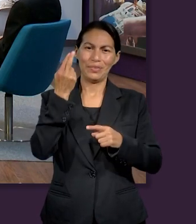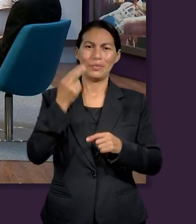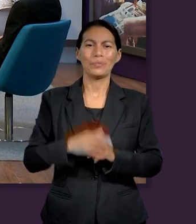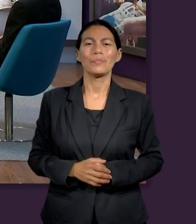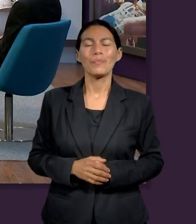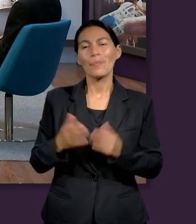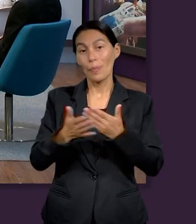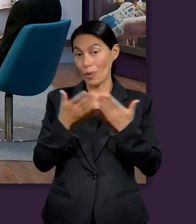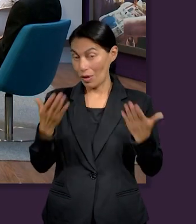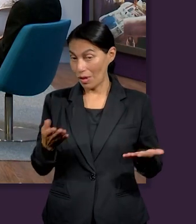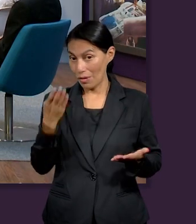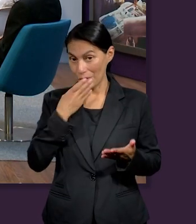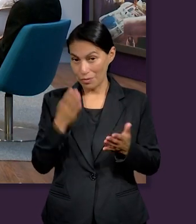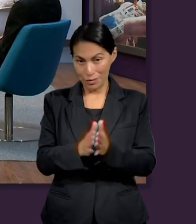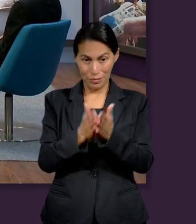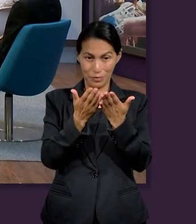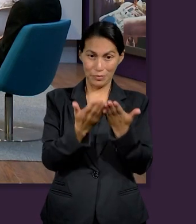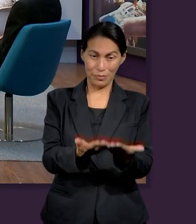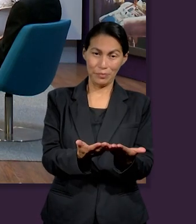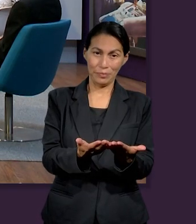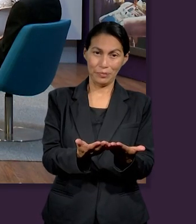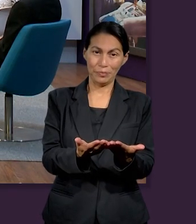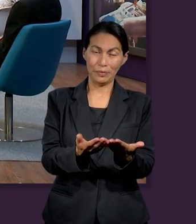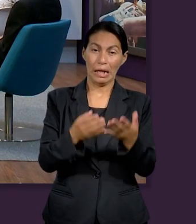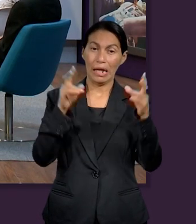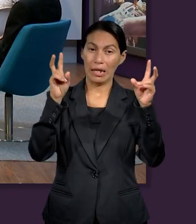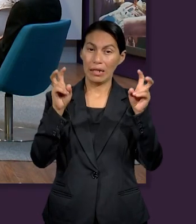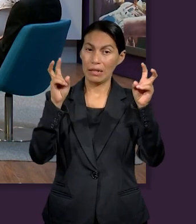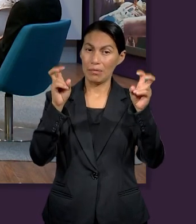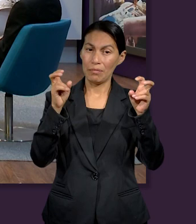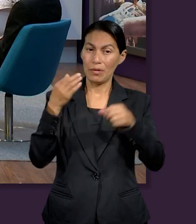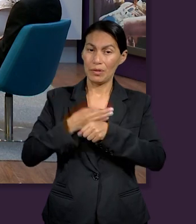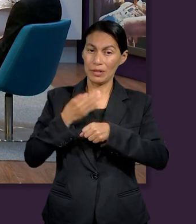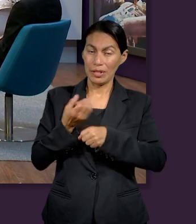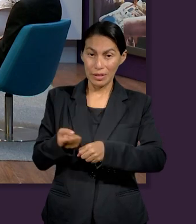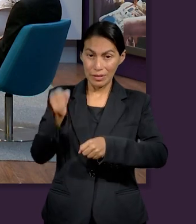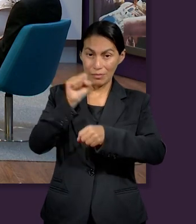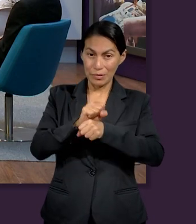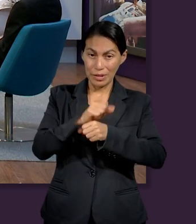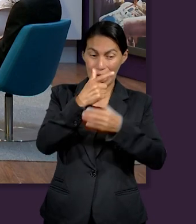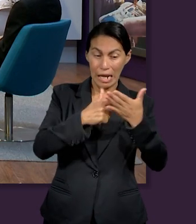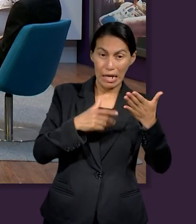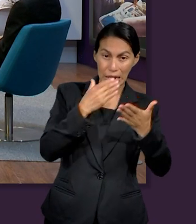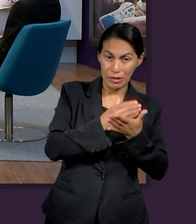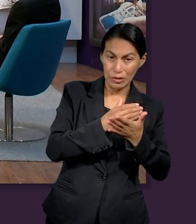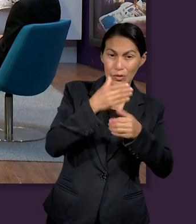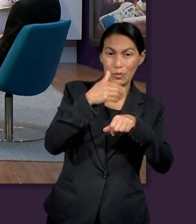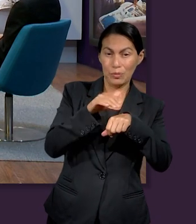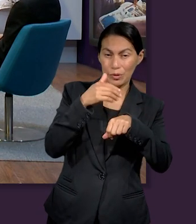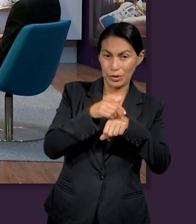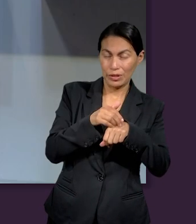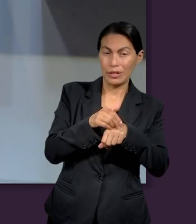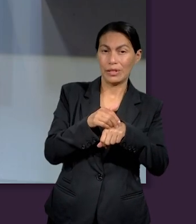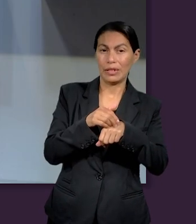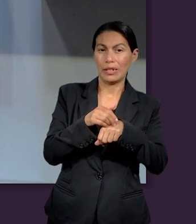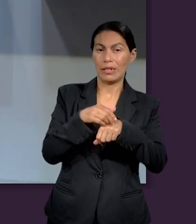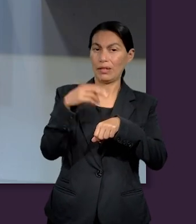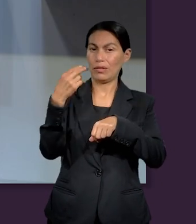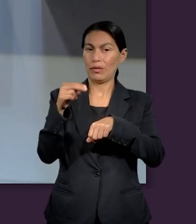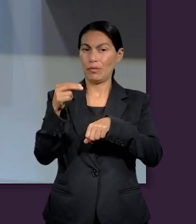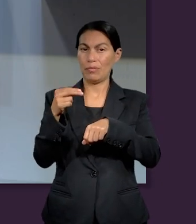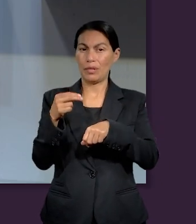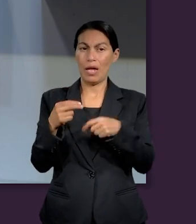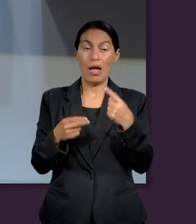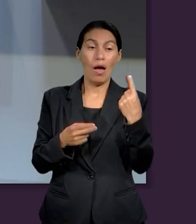el estudio de la Palabra de nuestro Dios en esta hora. El tema para esta semana es la lección número 7,